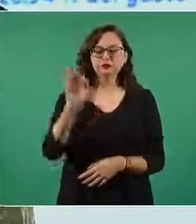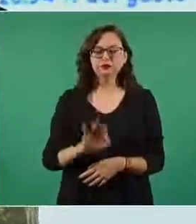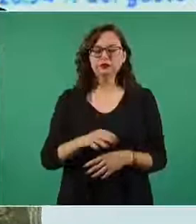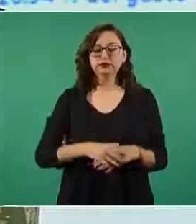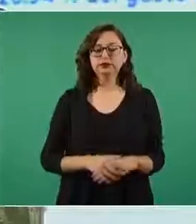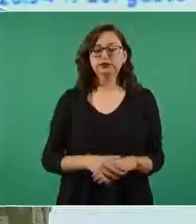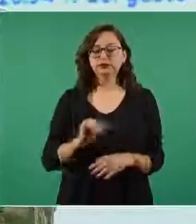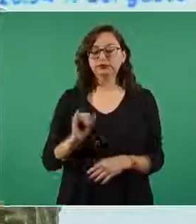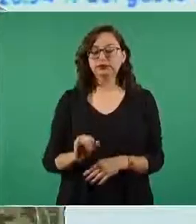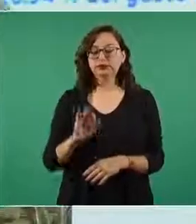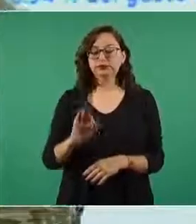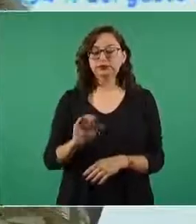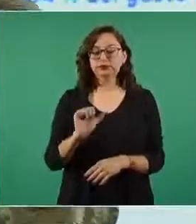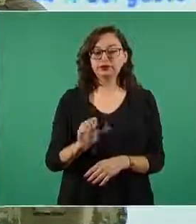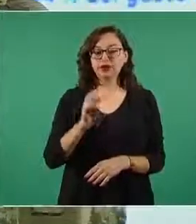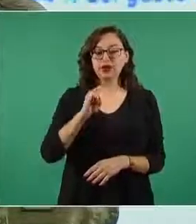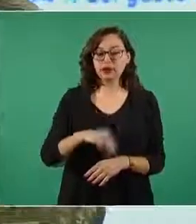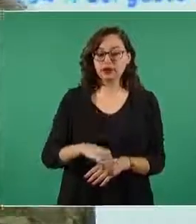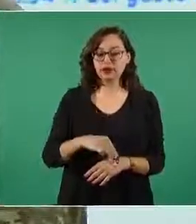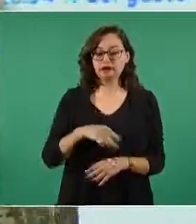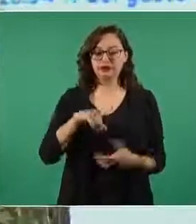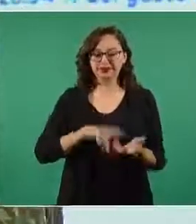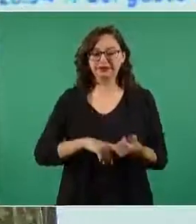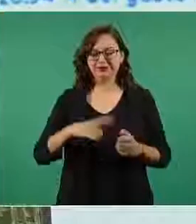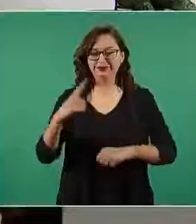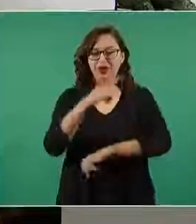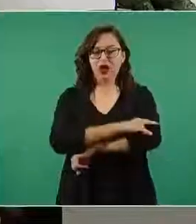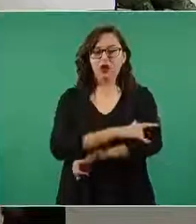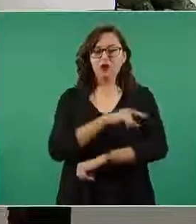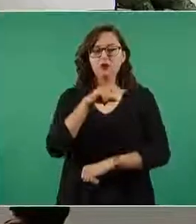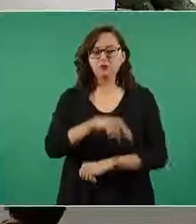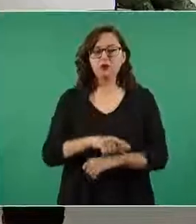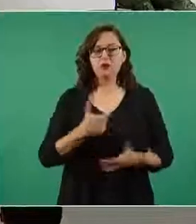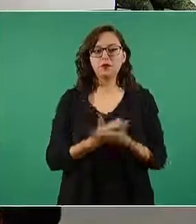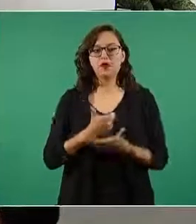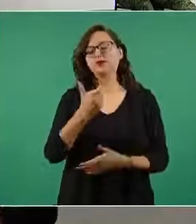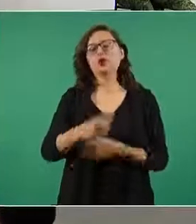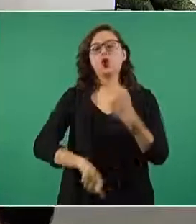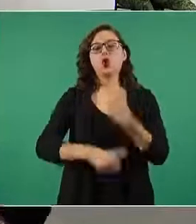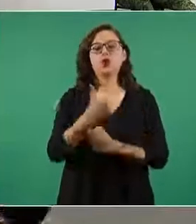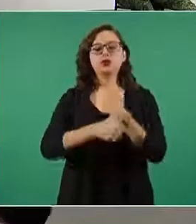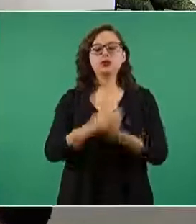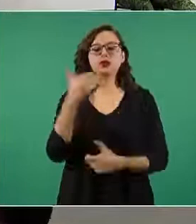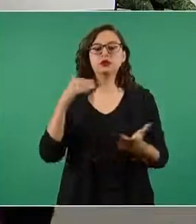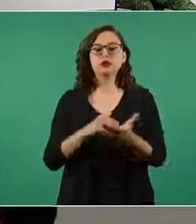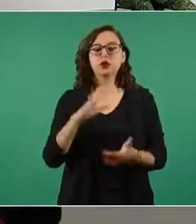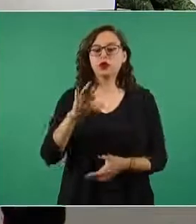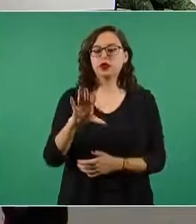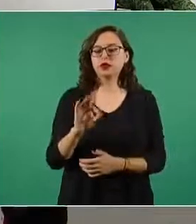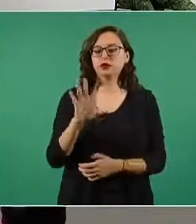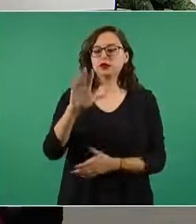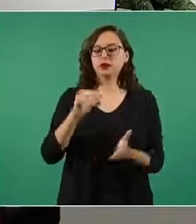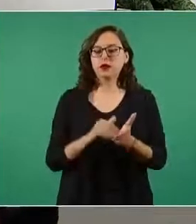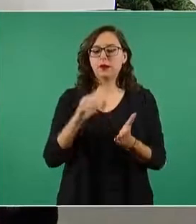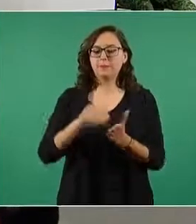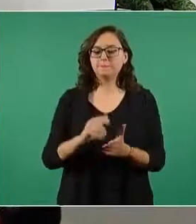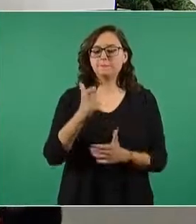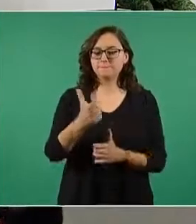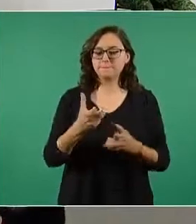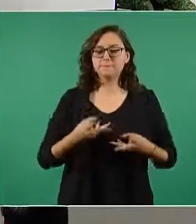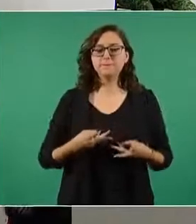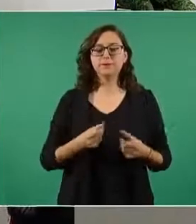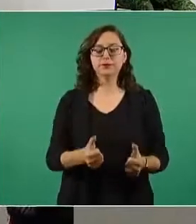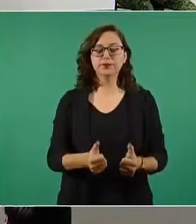actualmente se han pagado como lo mencioné en la lámina anterior 11 mil 45 millones de pesos eso corresponde